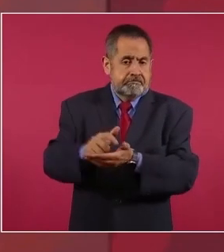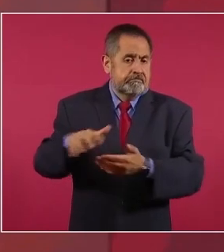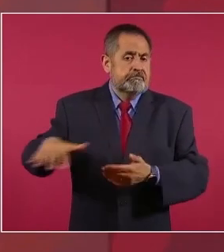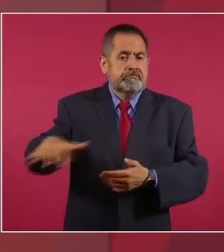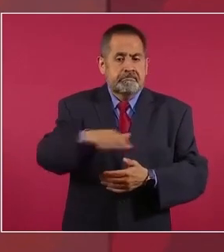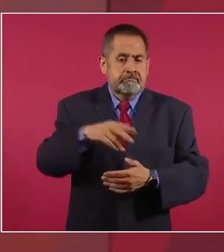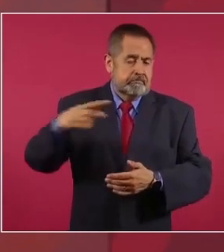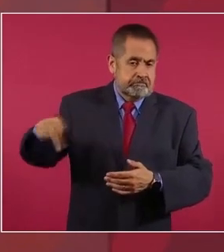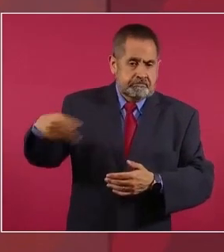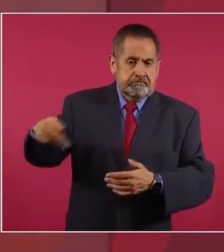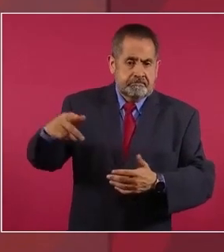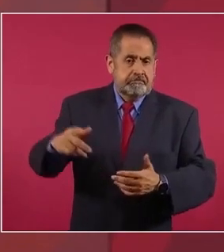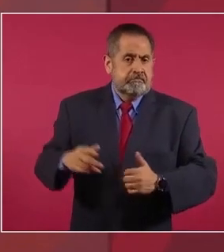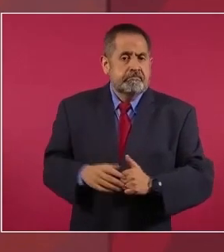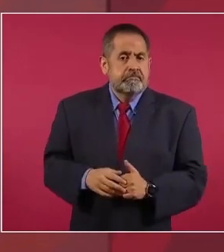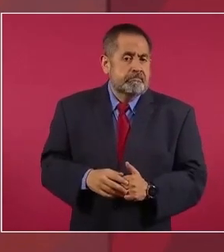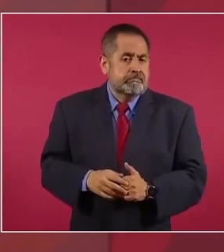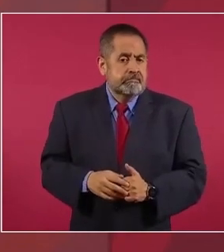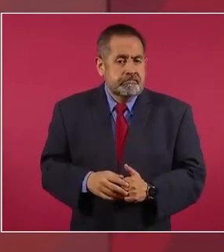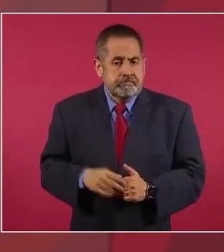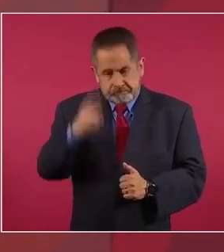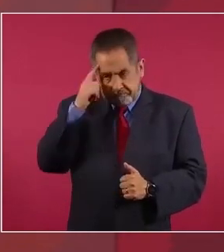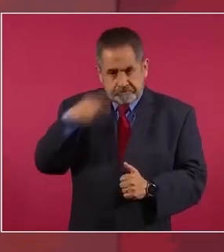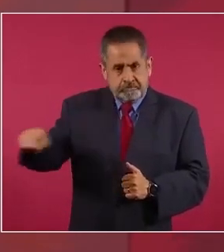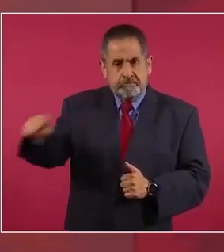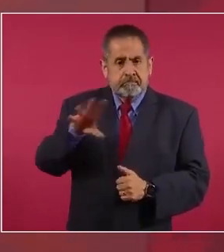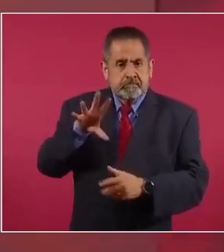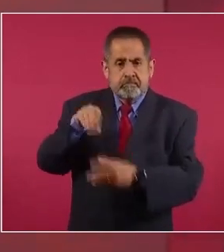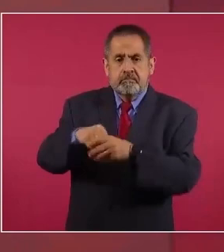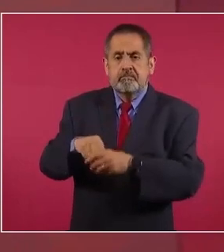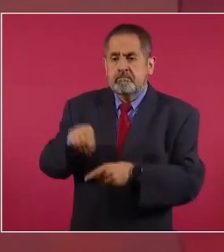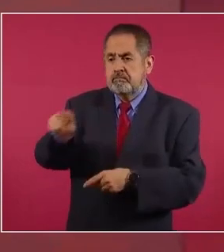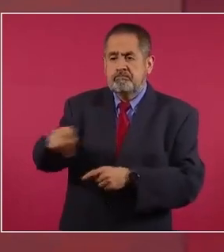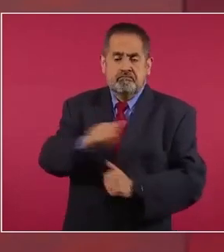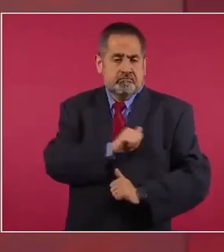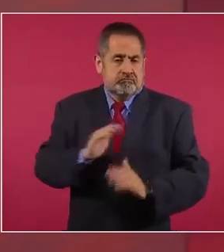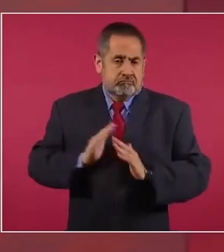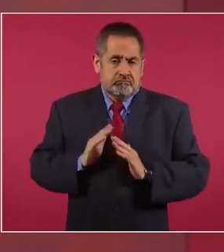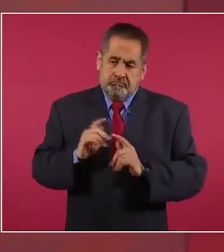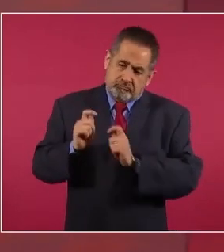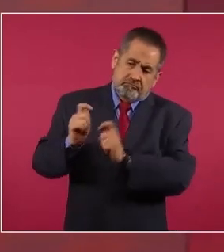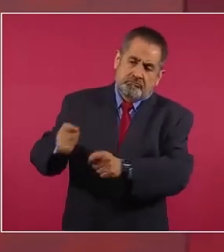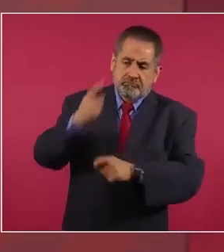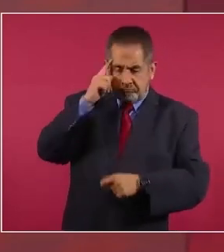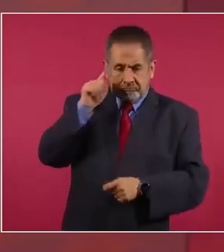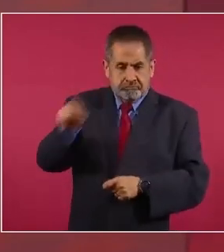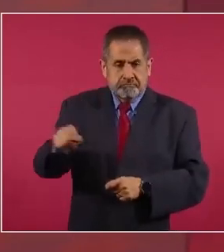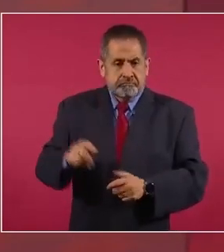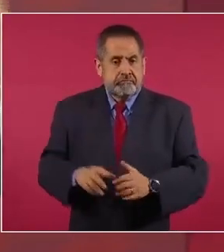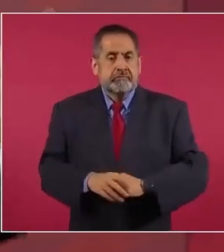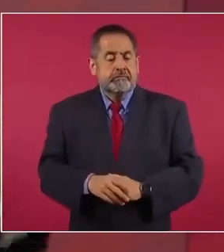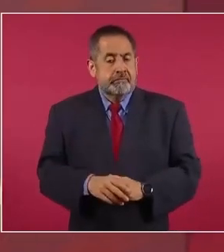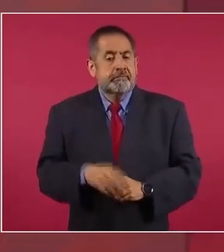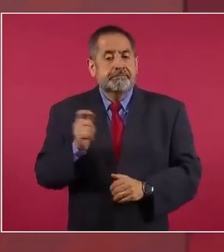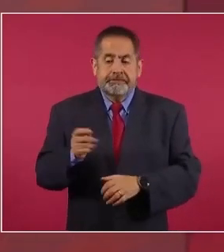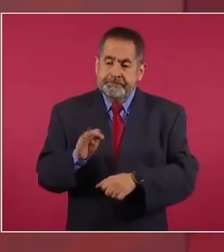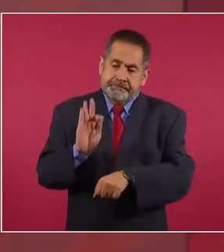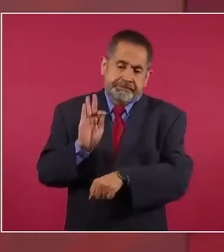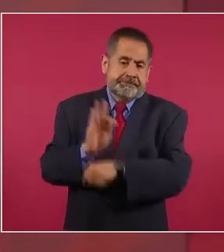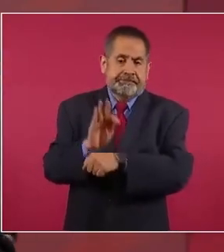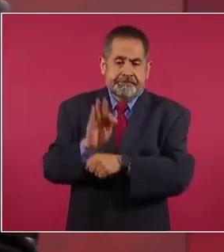a los integrantes de las Fuerzas Armadas es proteger